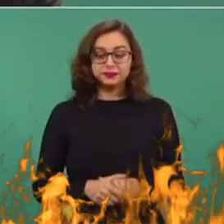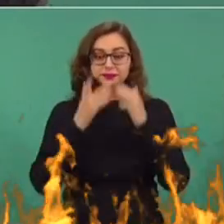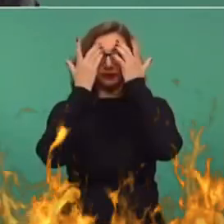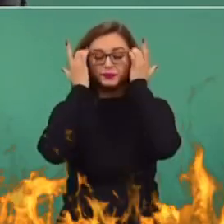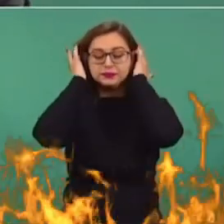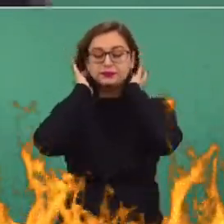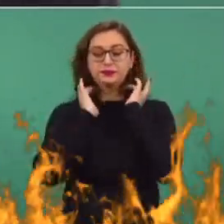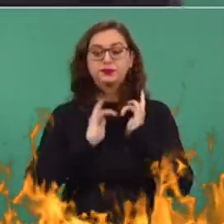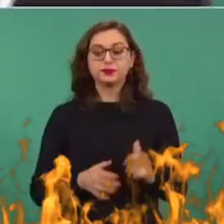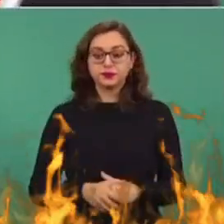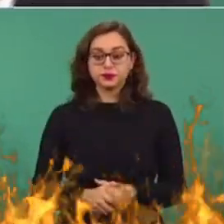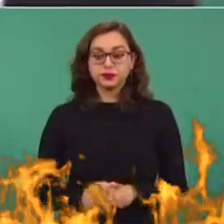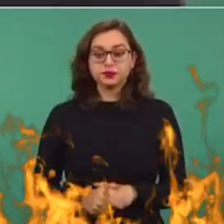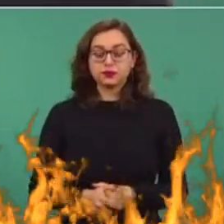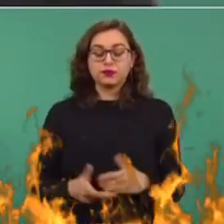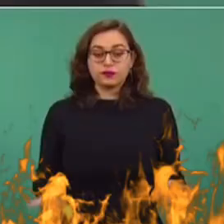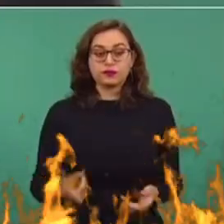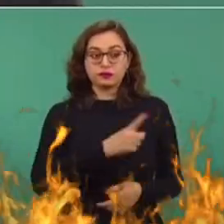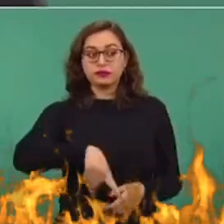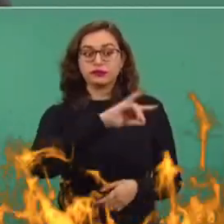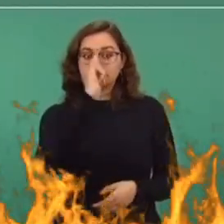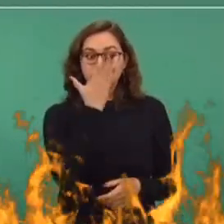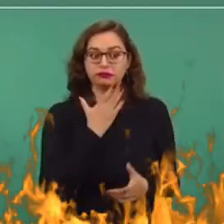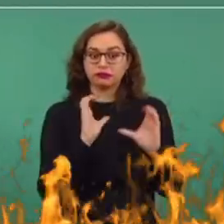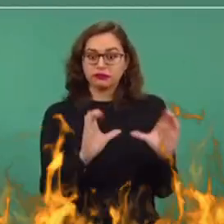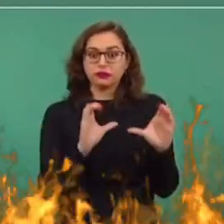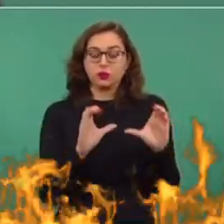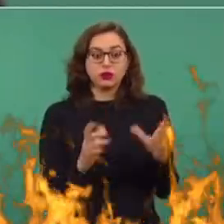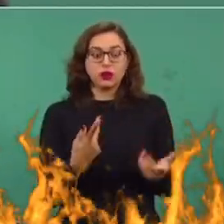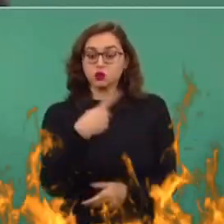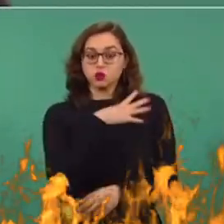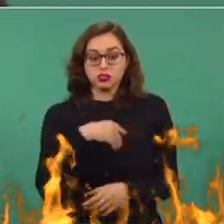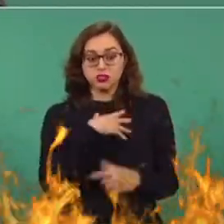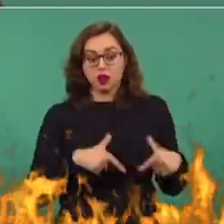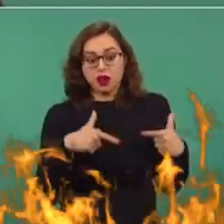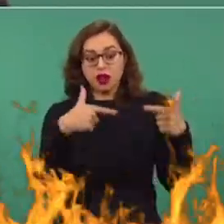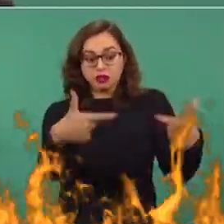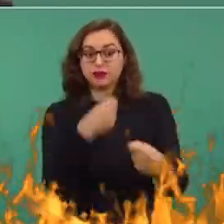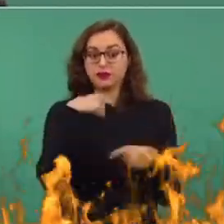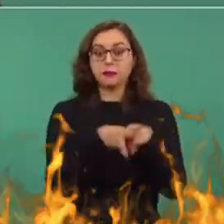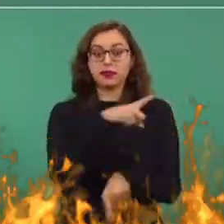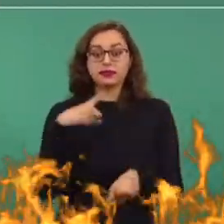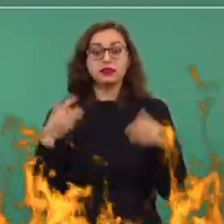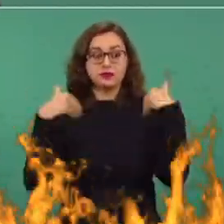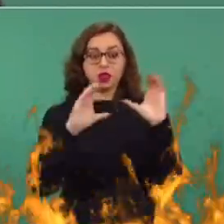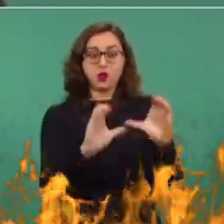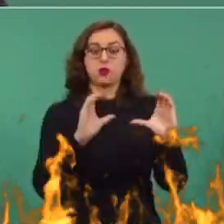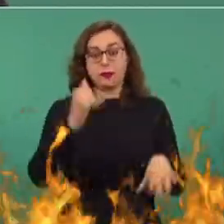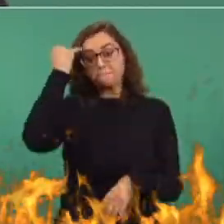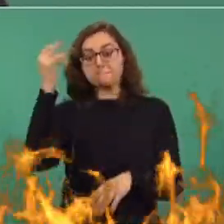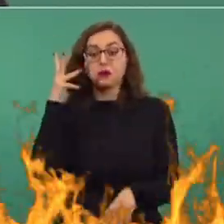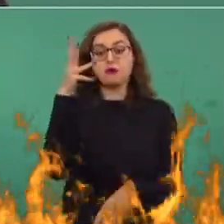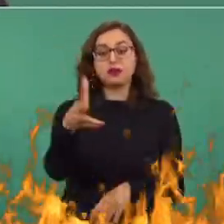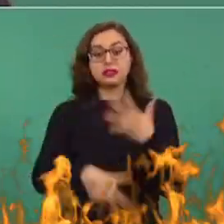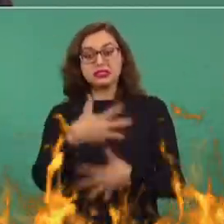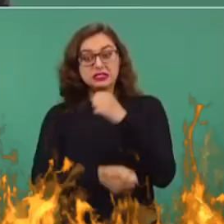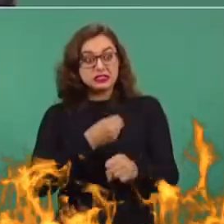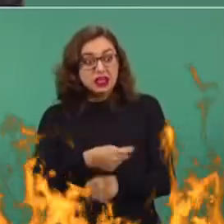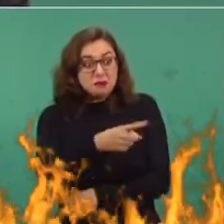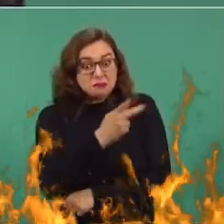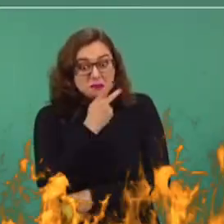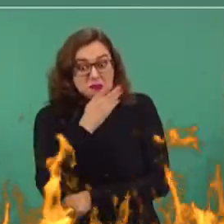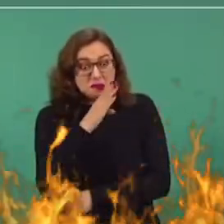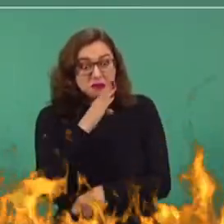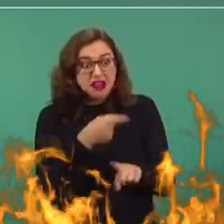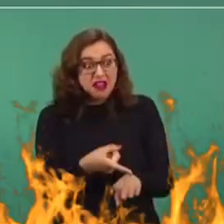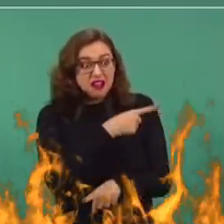cuiden su prestigio, porque hay prestigio también de sus hijos. Imagínense dentro de 10, 15, 20 años. Oye, tu papá, tu